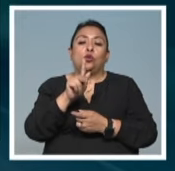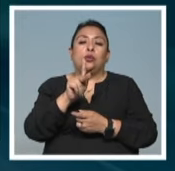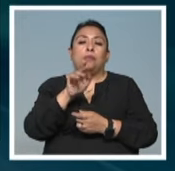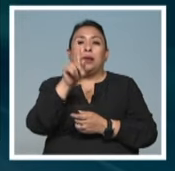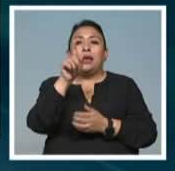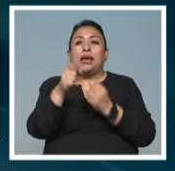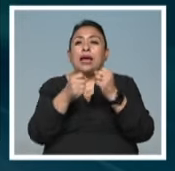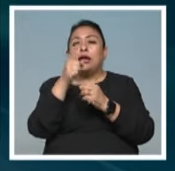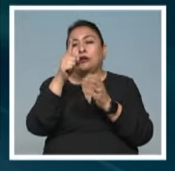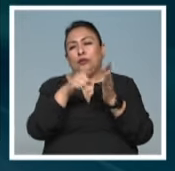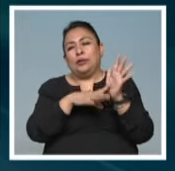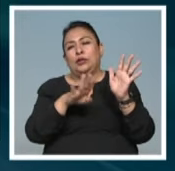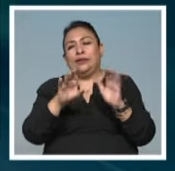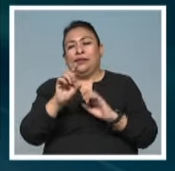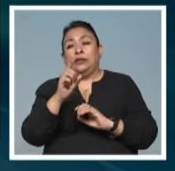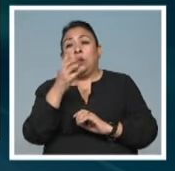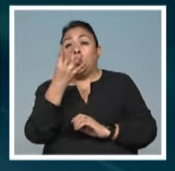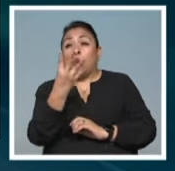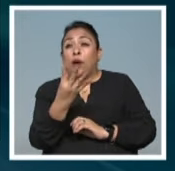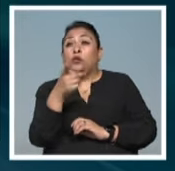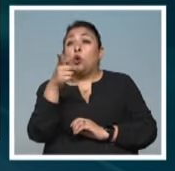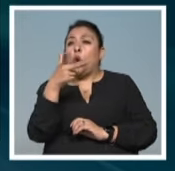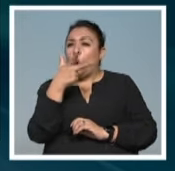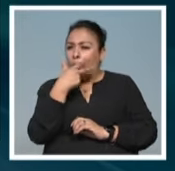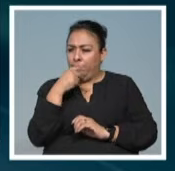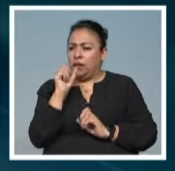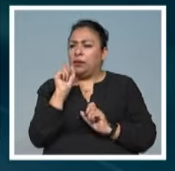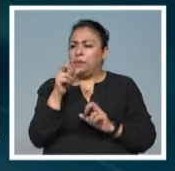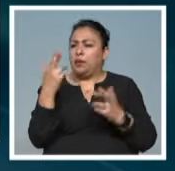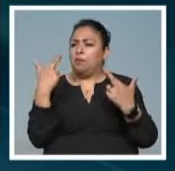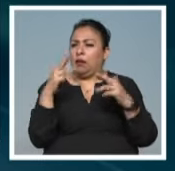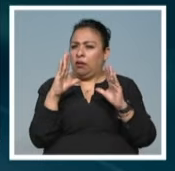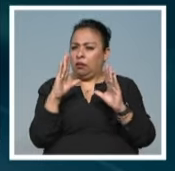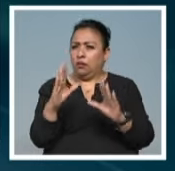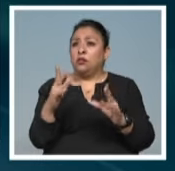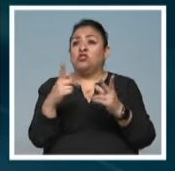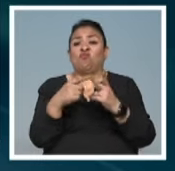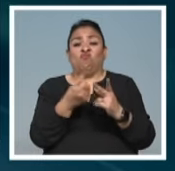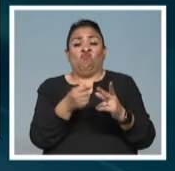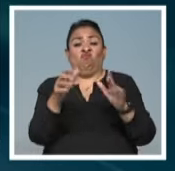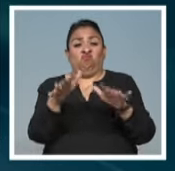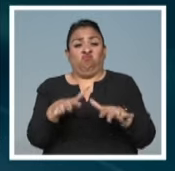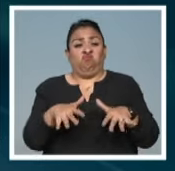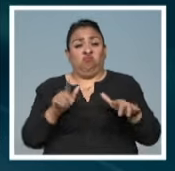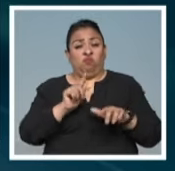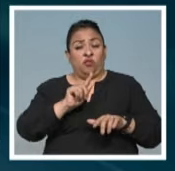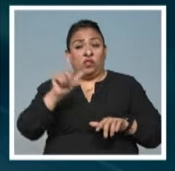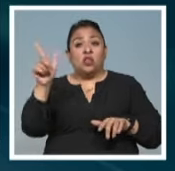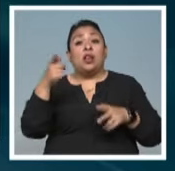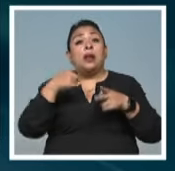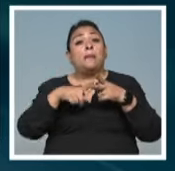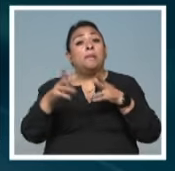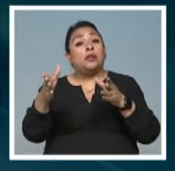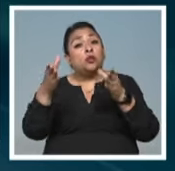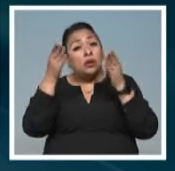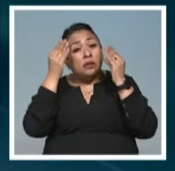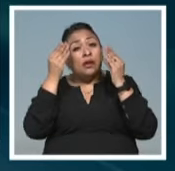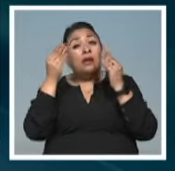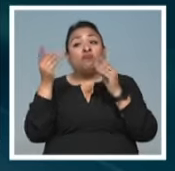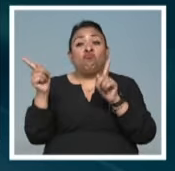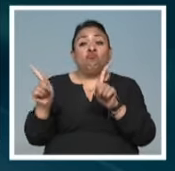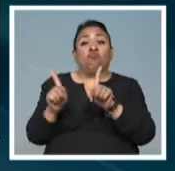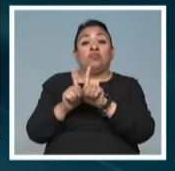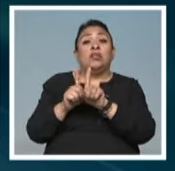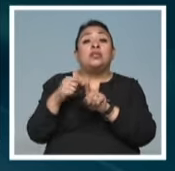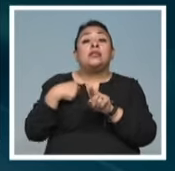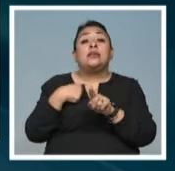1934, el también docente y renombrado concertista, inició su formación musical bajo la tutela